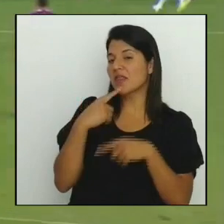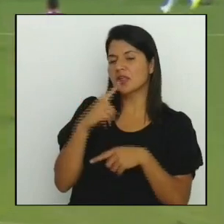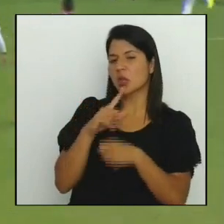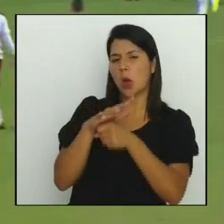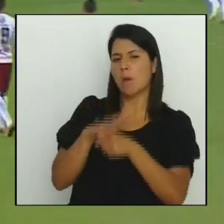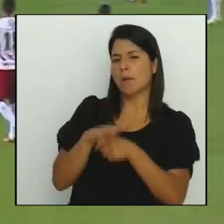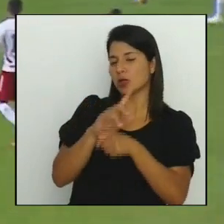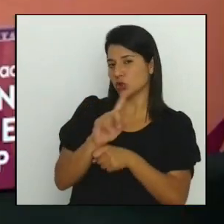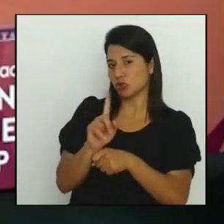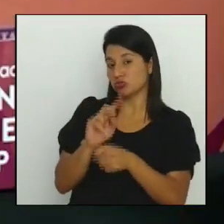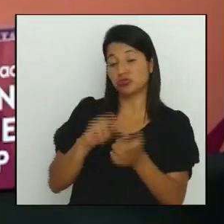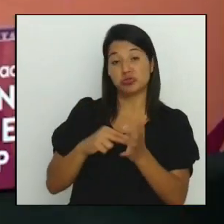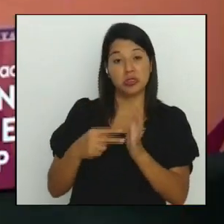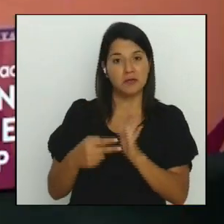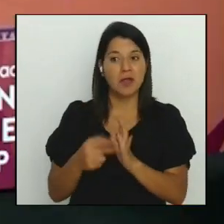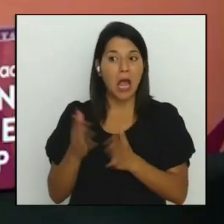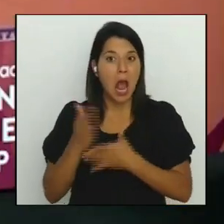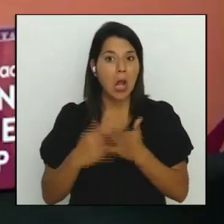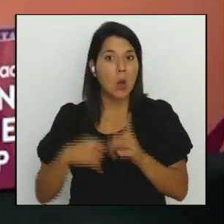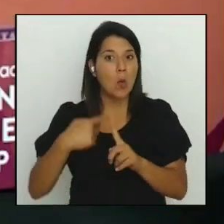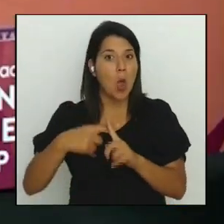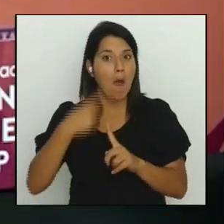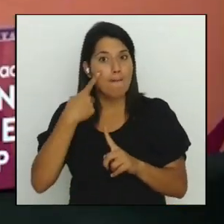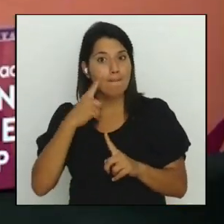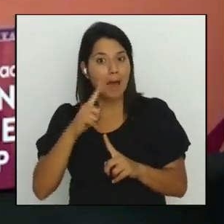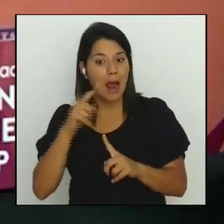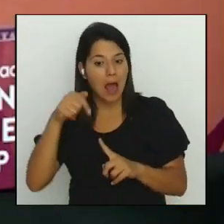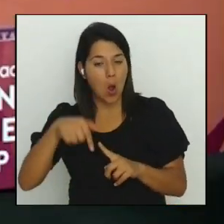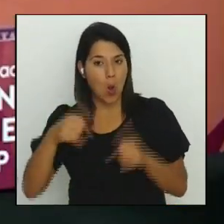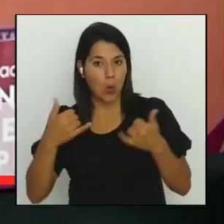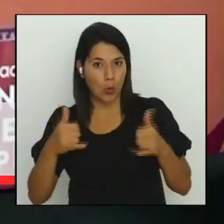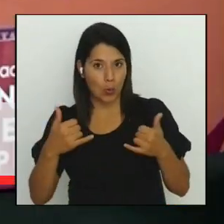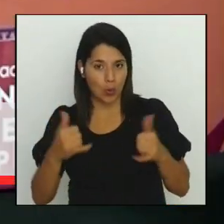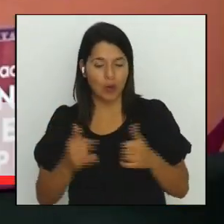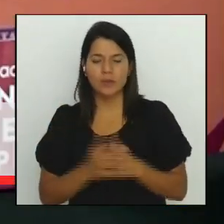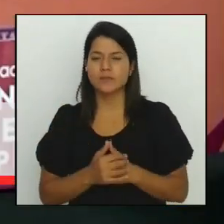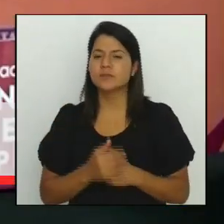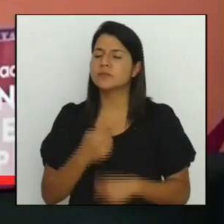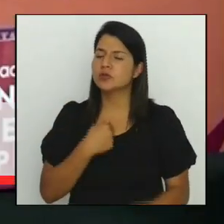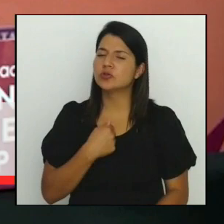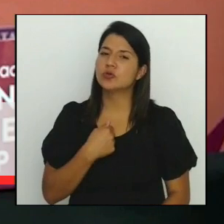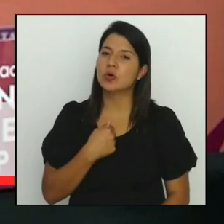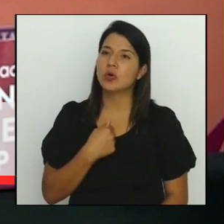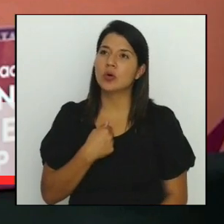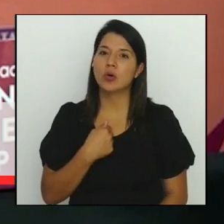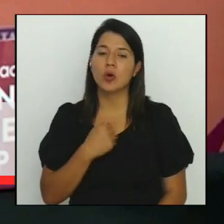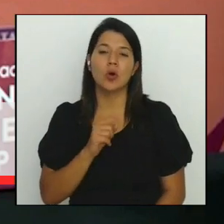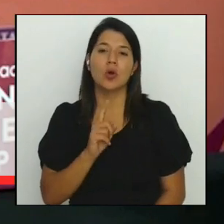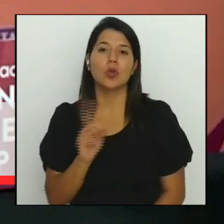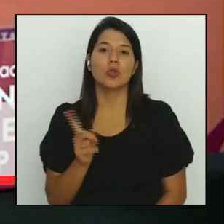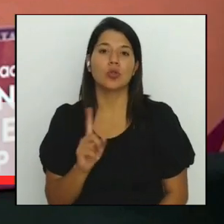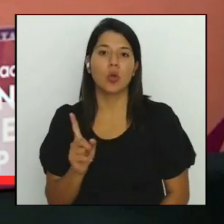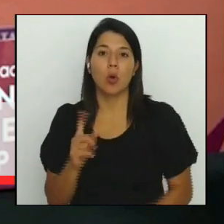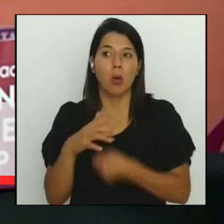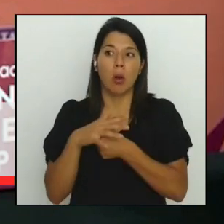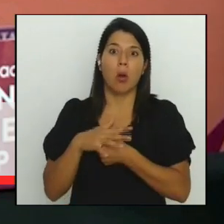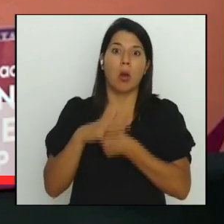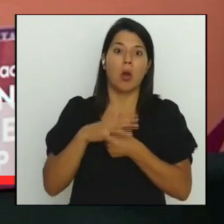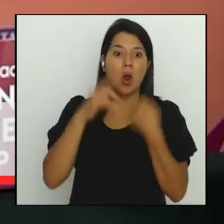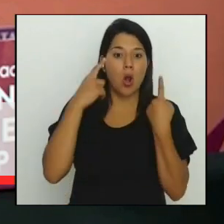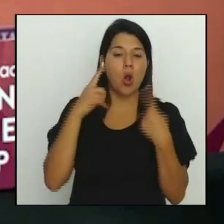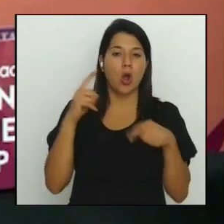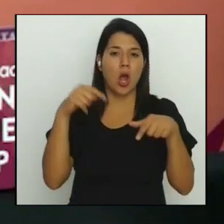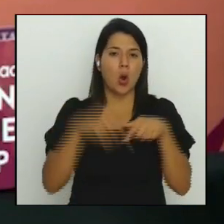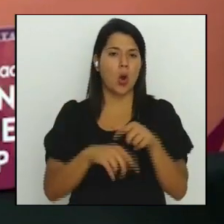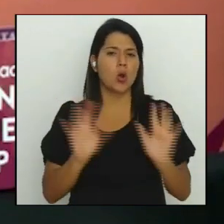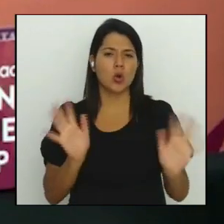juego de esta noche no siento por anotar la verdad que para mí solo estar en